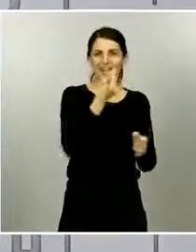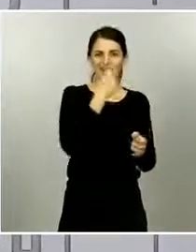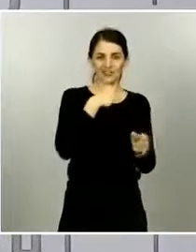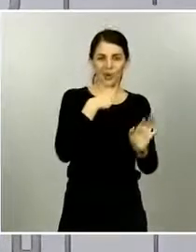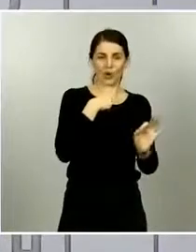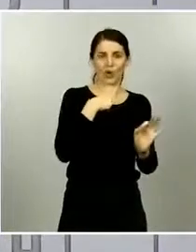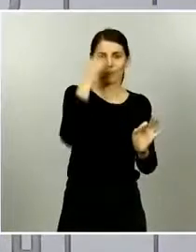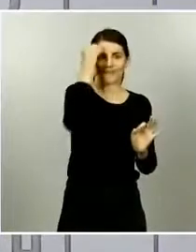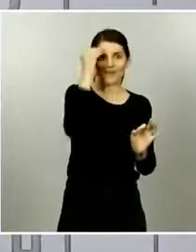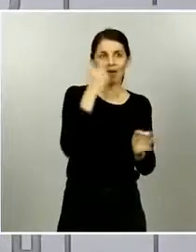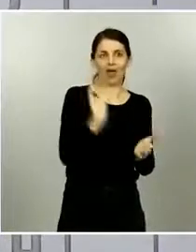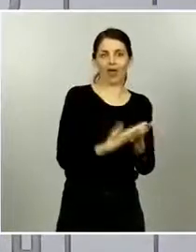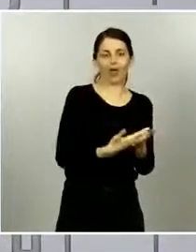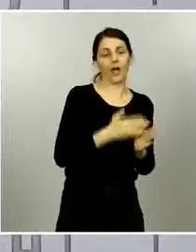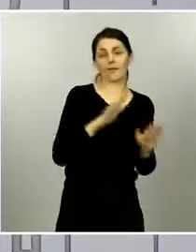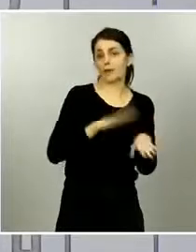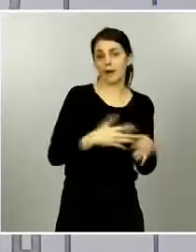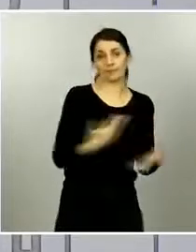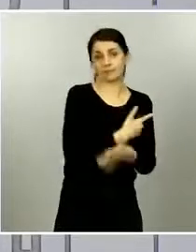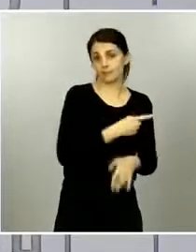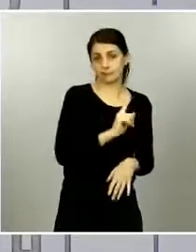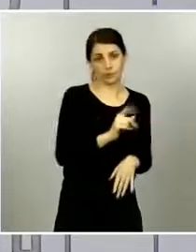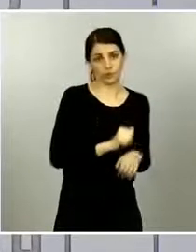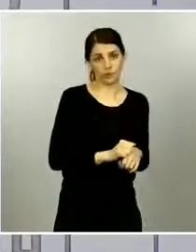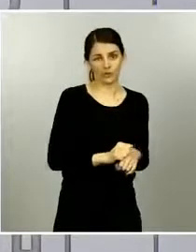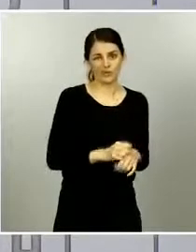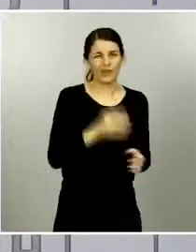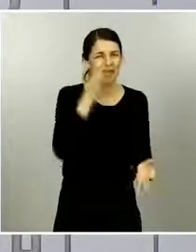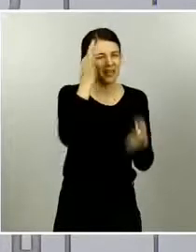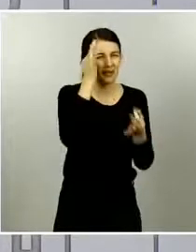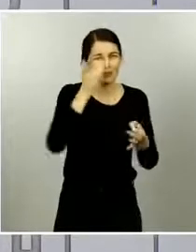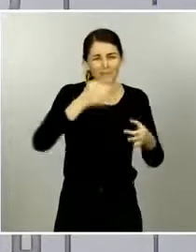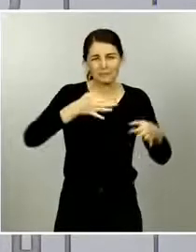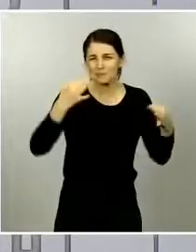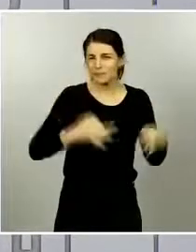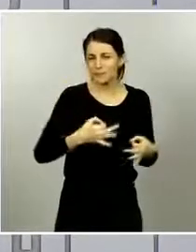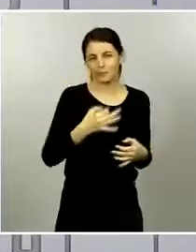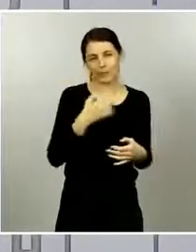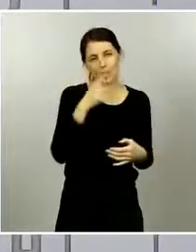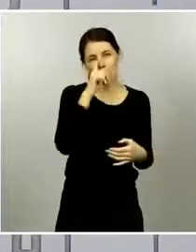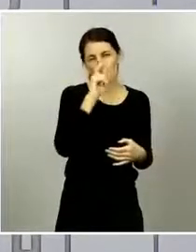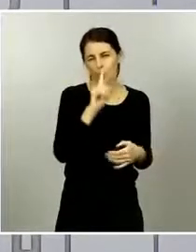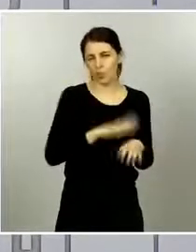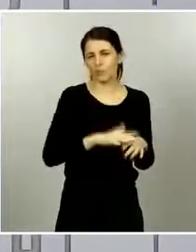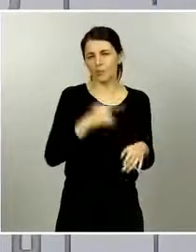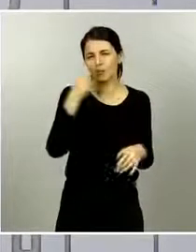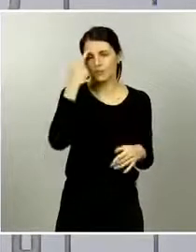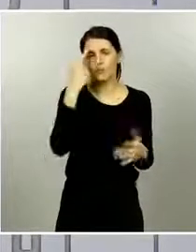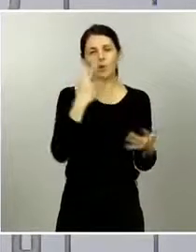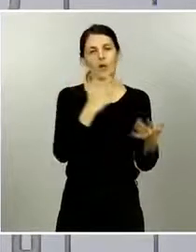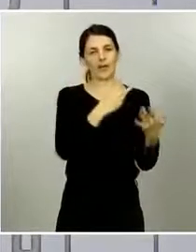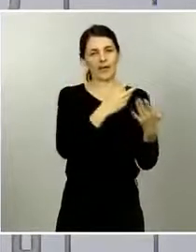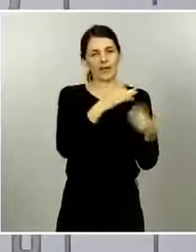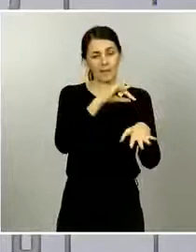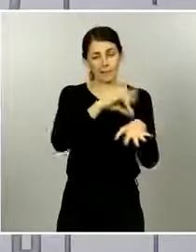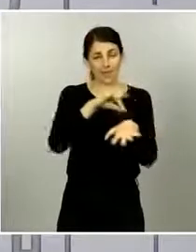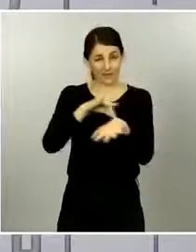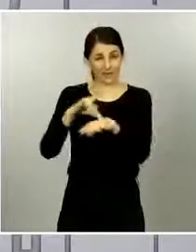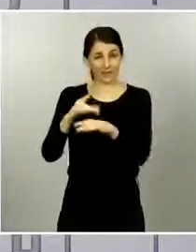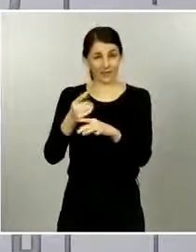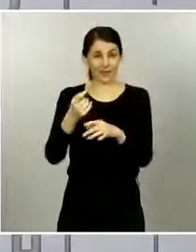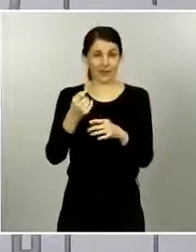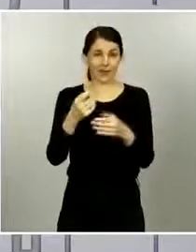momento se ha considerado reinfección luego se ha demostrado que no lo era no recuerdo los datos pero estoy seguro de que hay hay